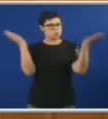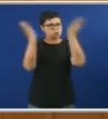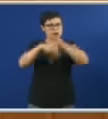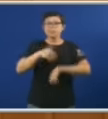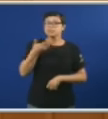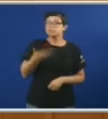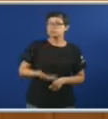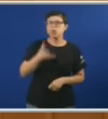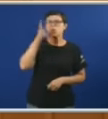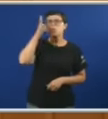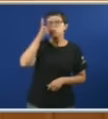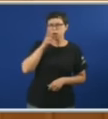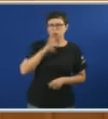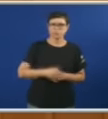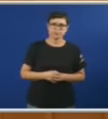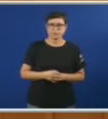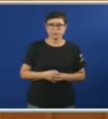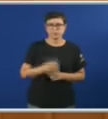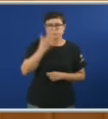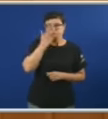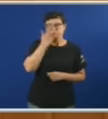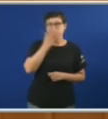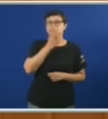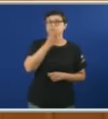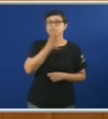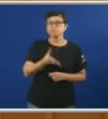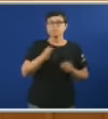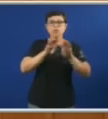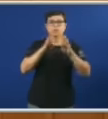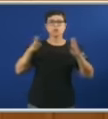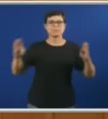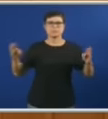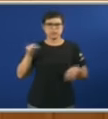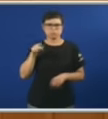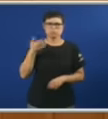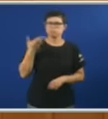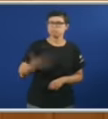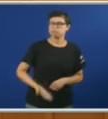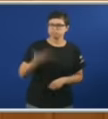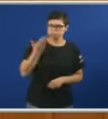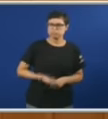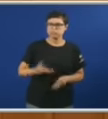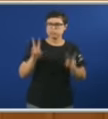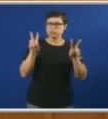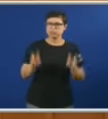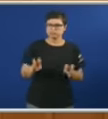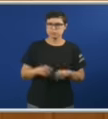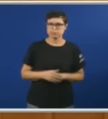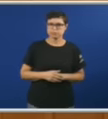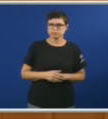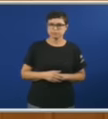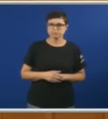Como é o que está pasando en Povisa Creo que é un tema relevante Desde un punto de vista